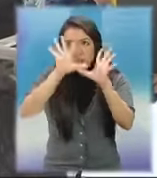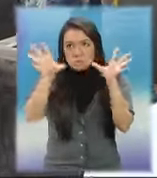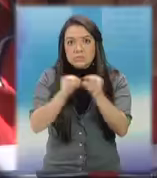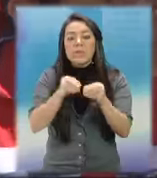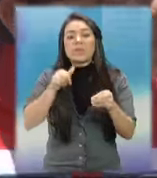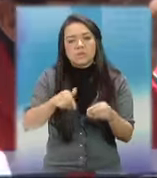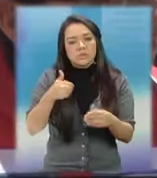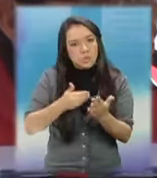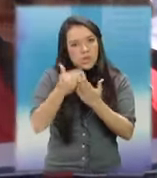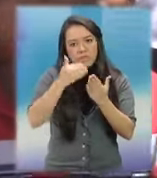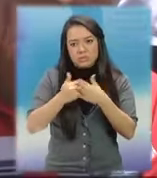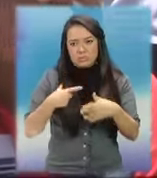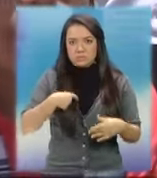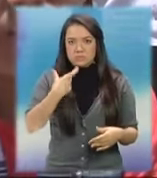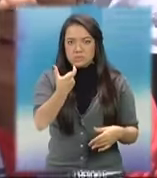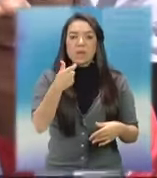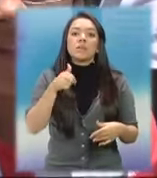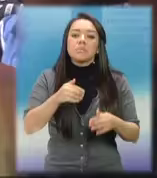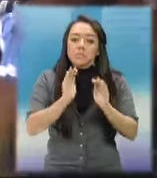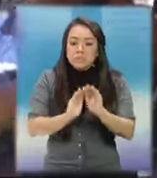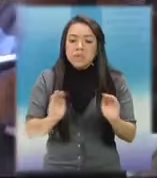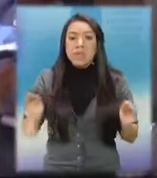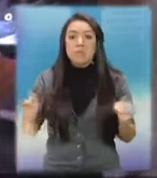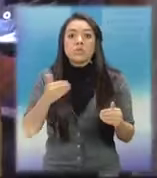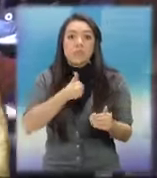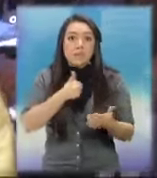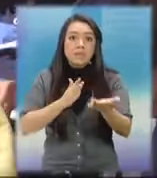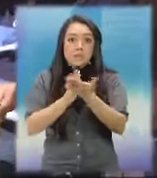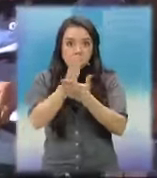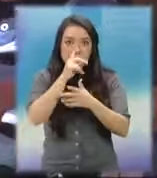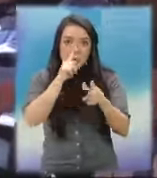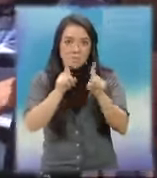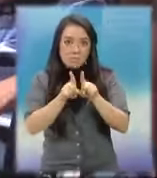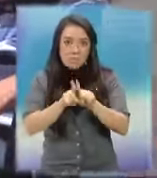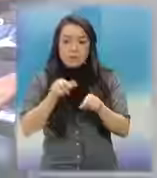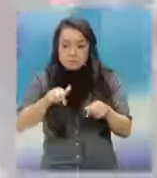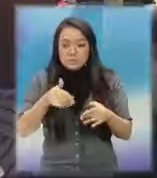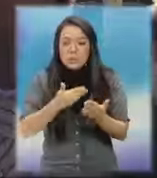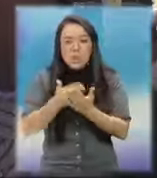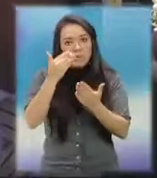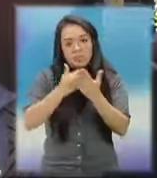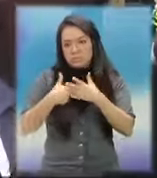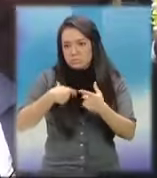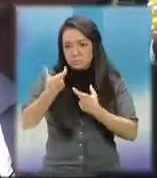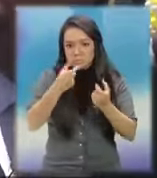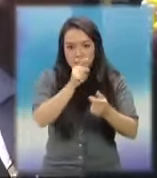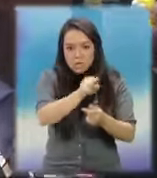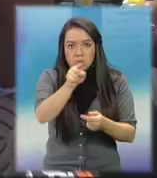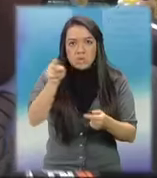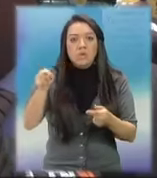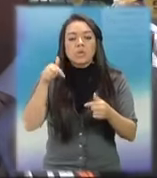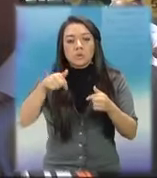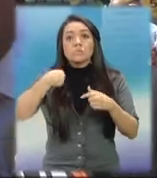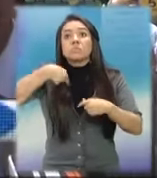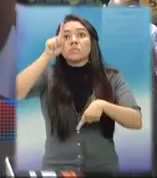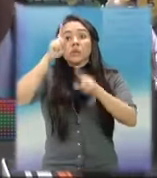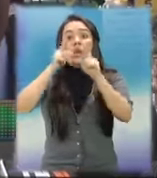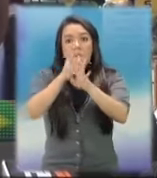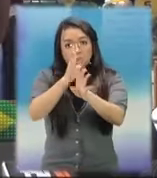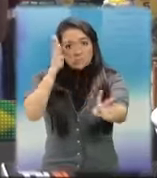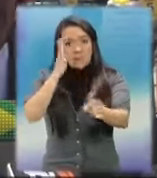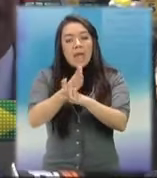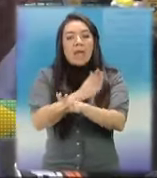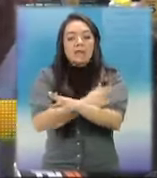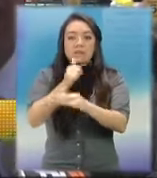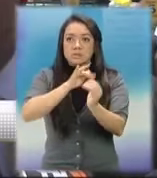beneficiados con políticas públicas que aminorarán los problemas de seguridad que les afectan. Los problemas que estamos contribuyendo